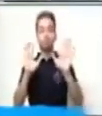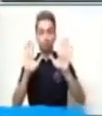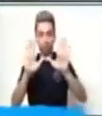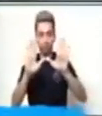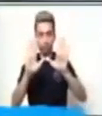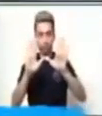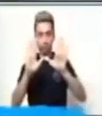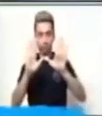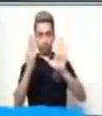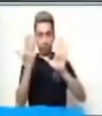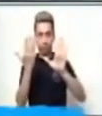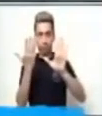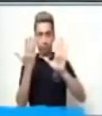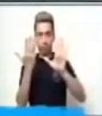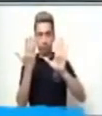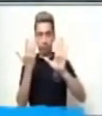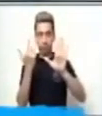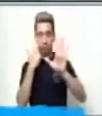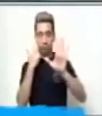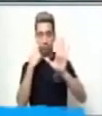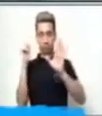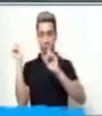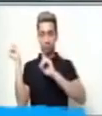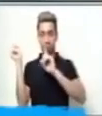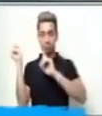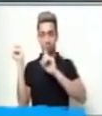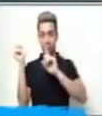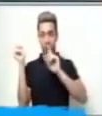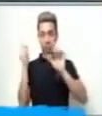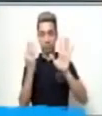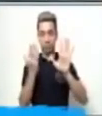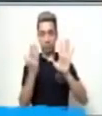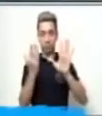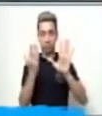al mismo tiempo. Observa cuidadosamente.